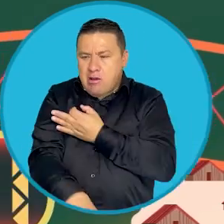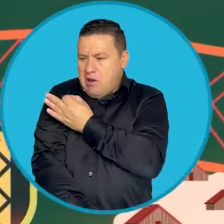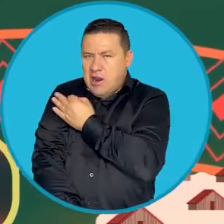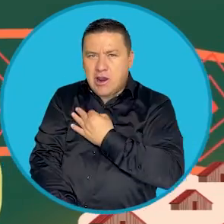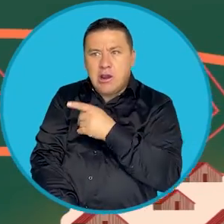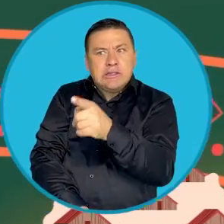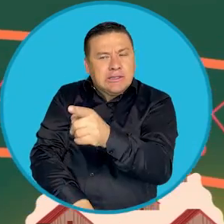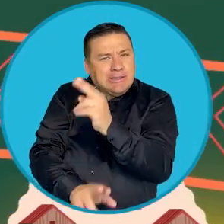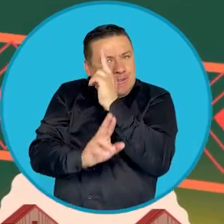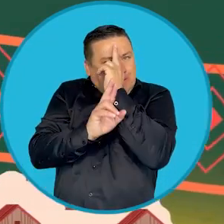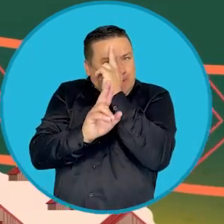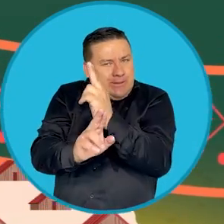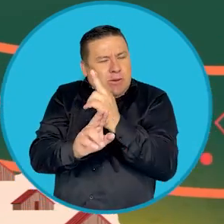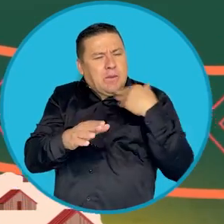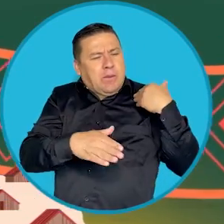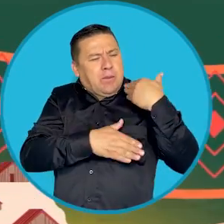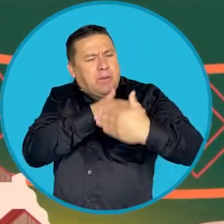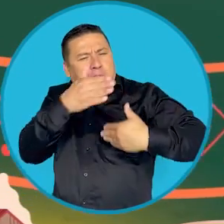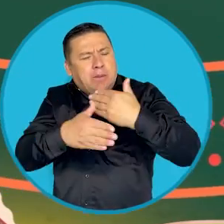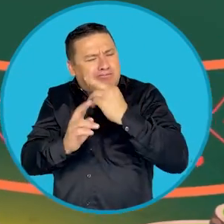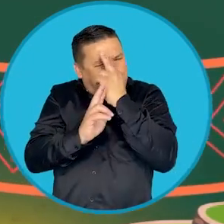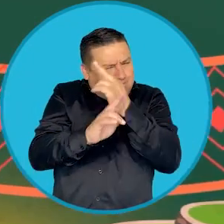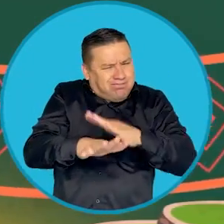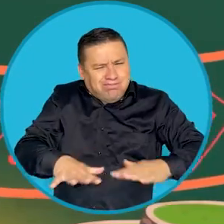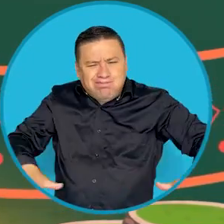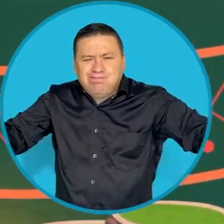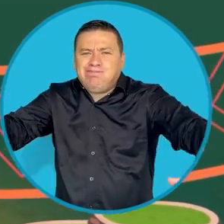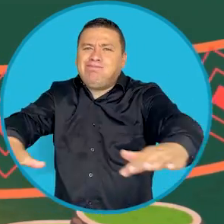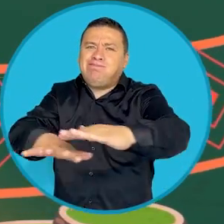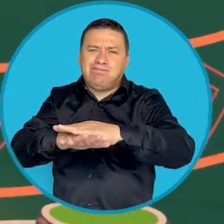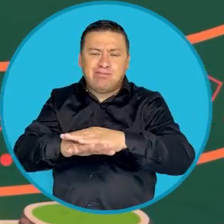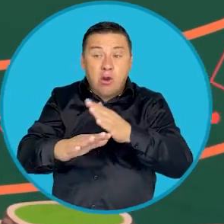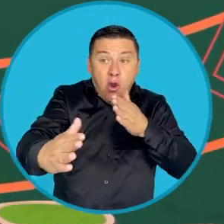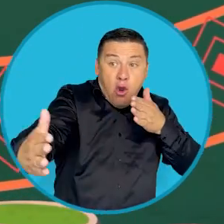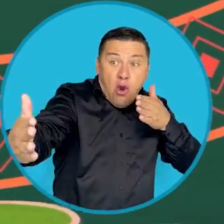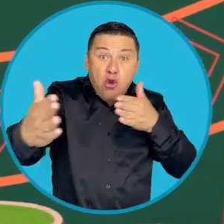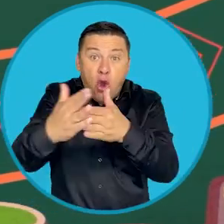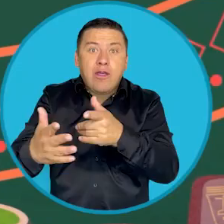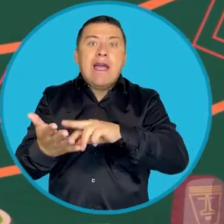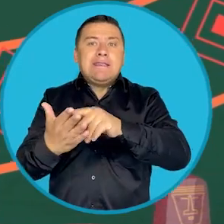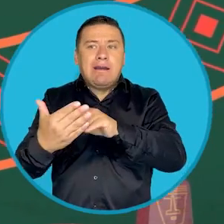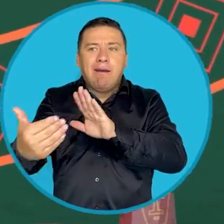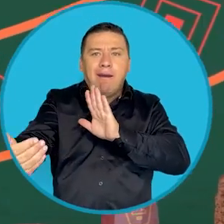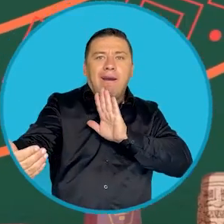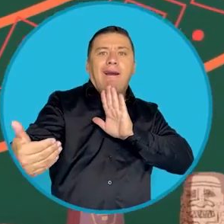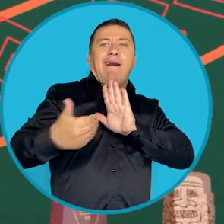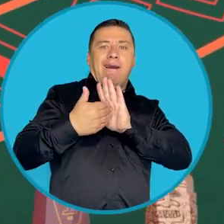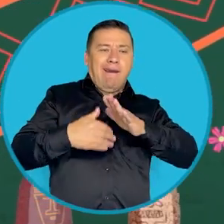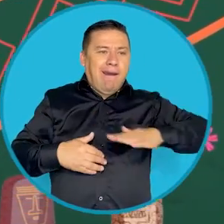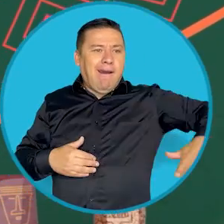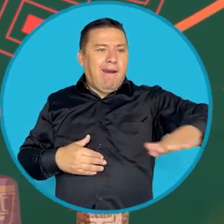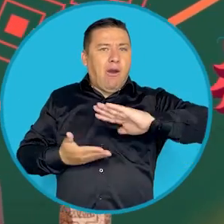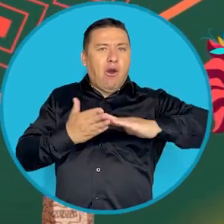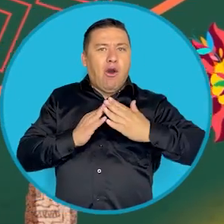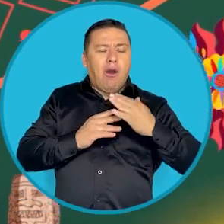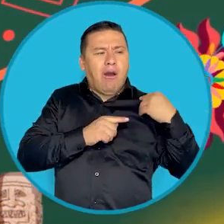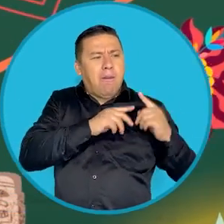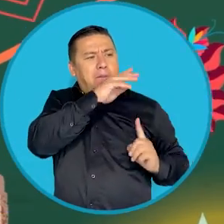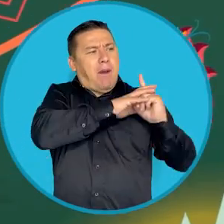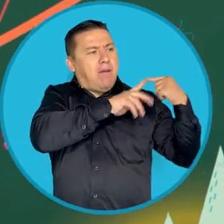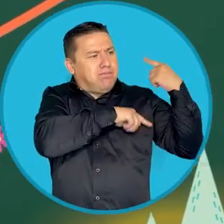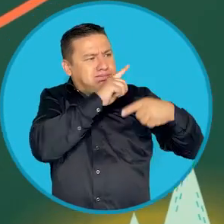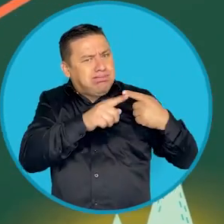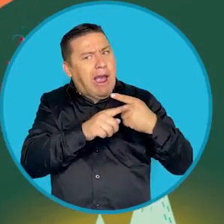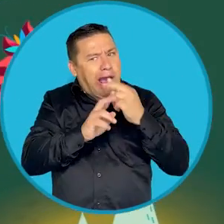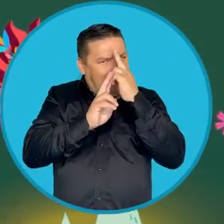todo es sagrado y ostenta una milenaria y sutil armonía. Atentar contra el territorio es amenazar directamente a nuestros pueblos